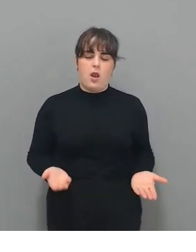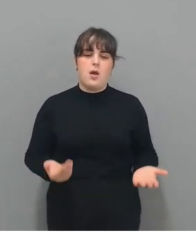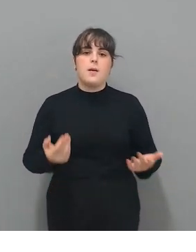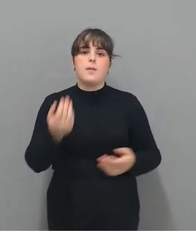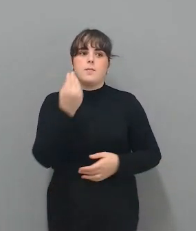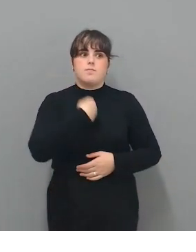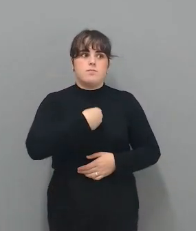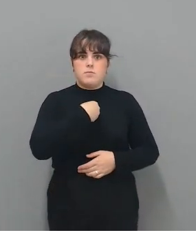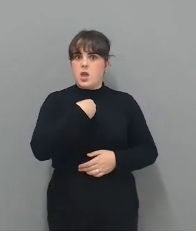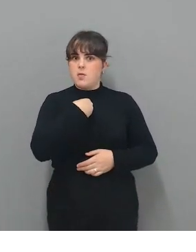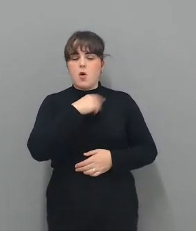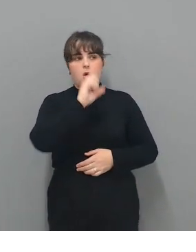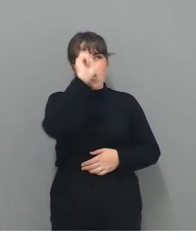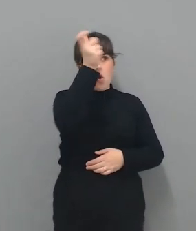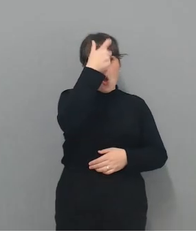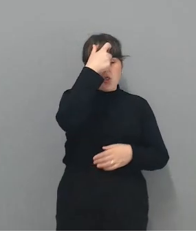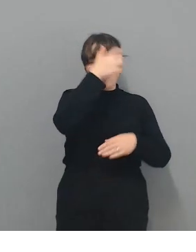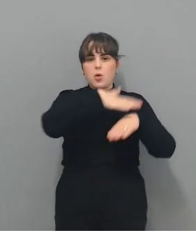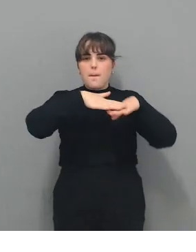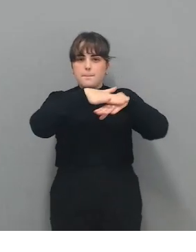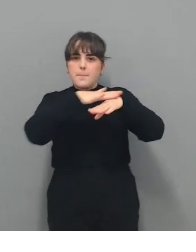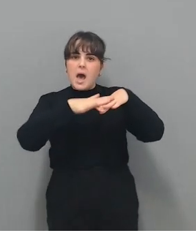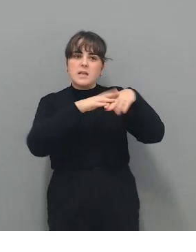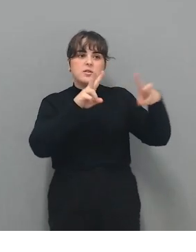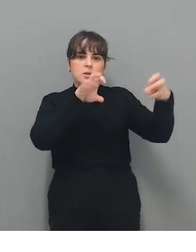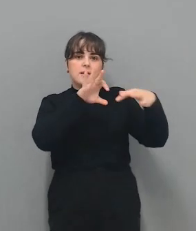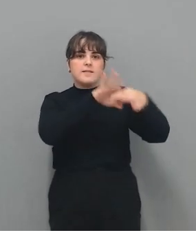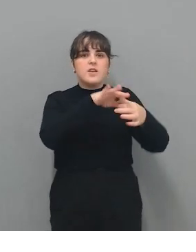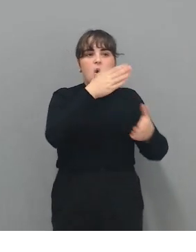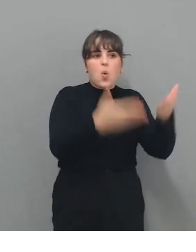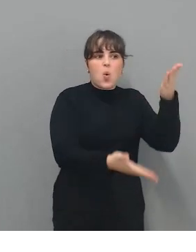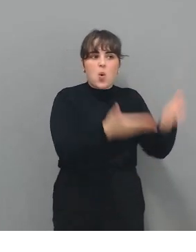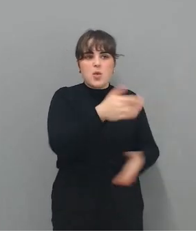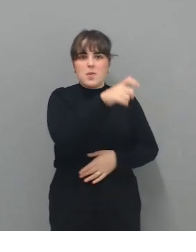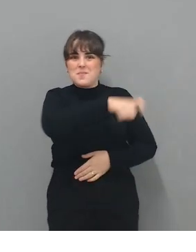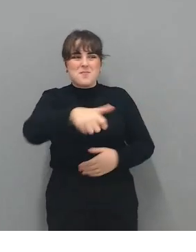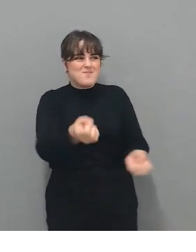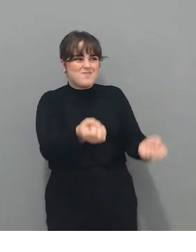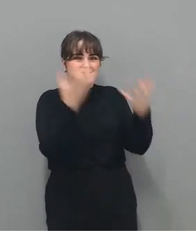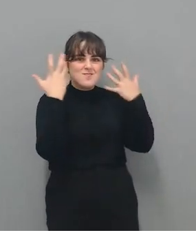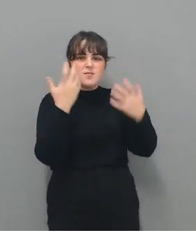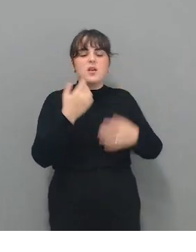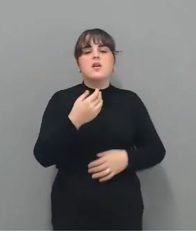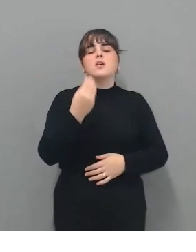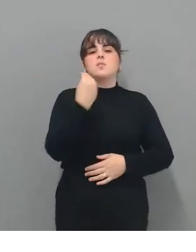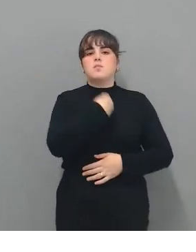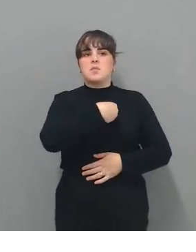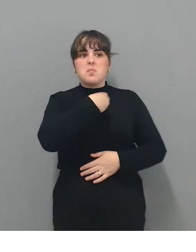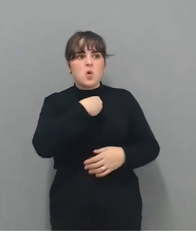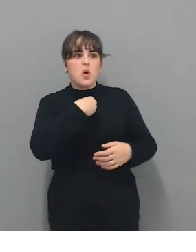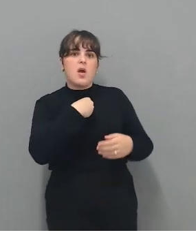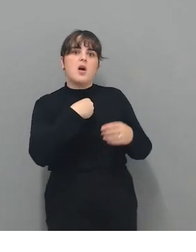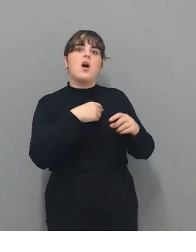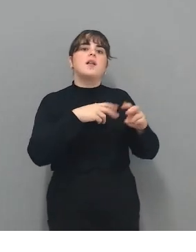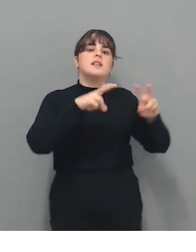formación de conceptos básicos jurídicos. No hablamos solo de personas que no han accedido a la educación,